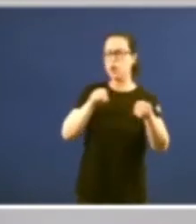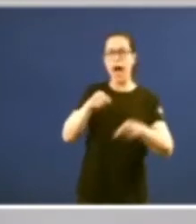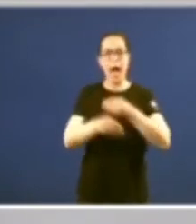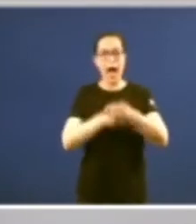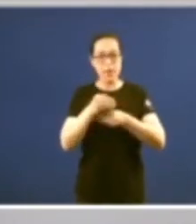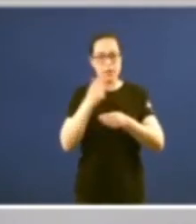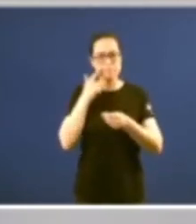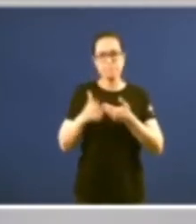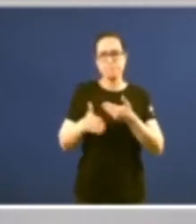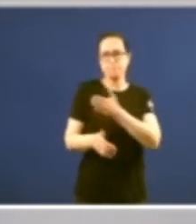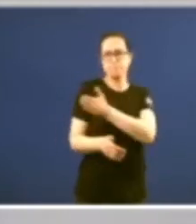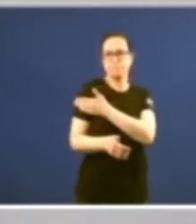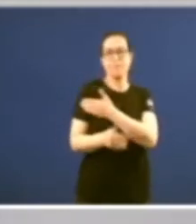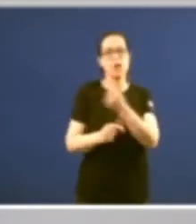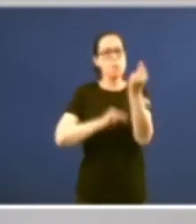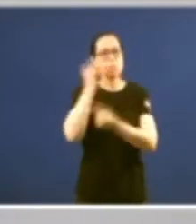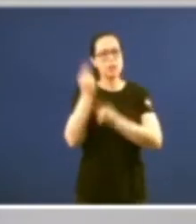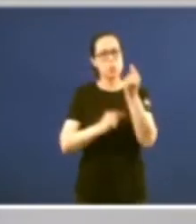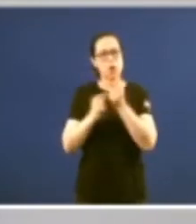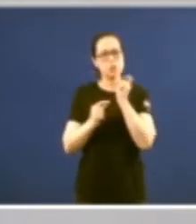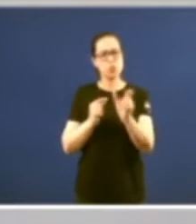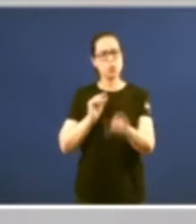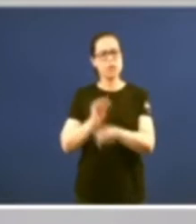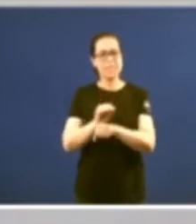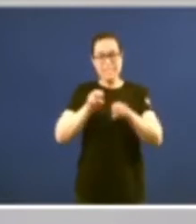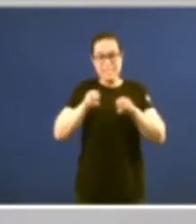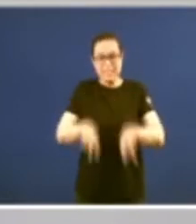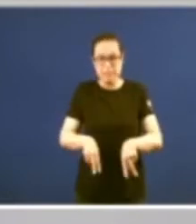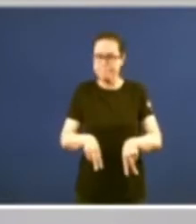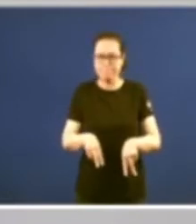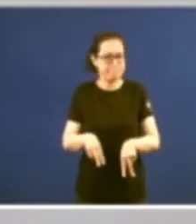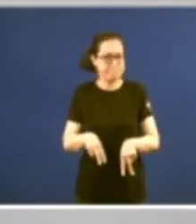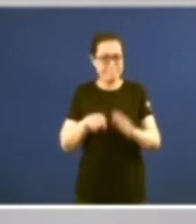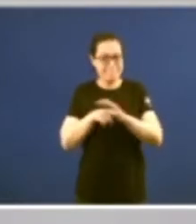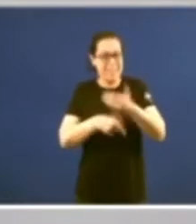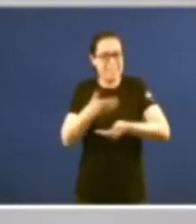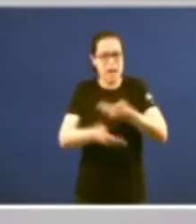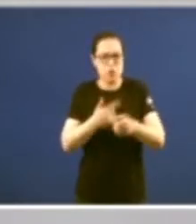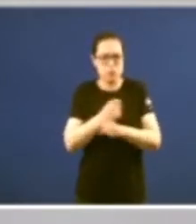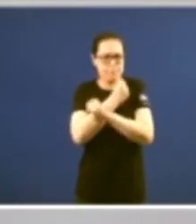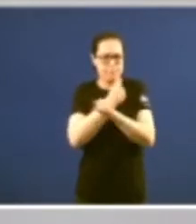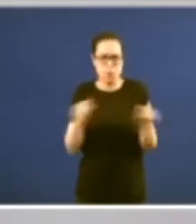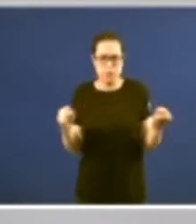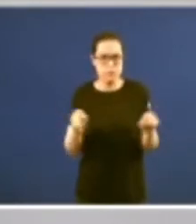está esta dotada económicamente difícilmente se puede producir ese desarrollo desarrollo político y desarrollo